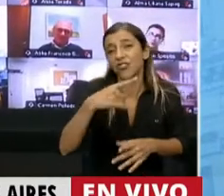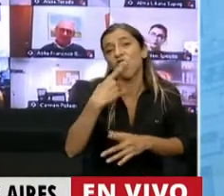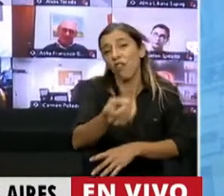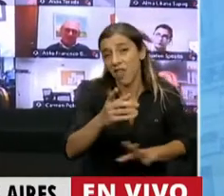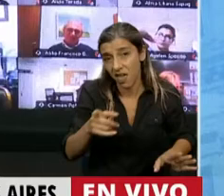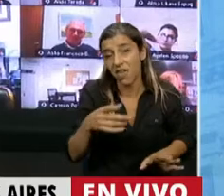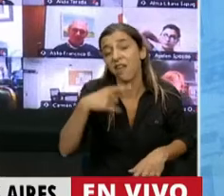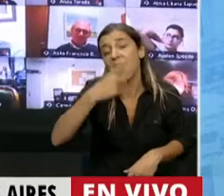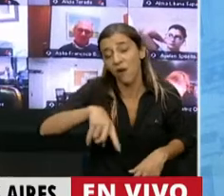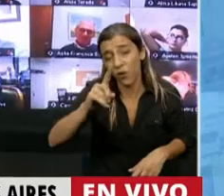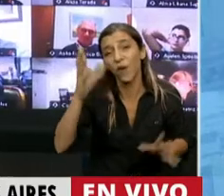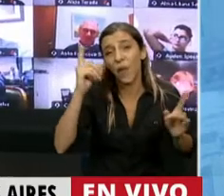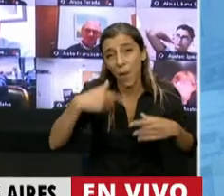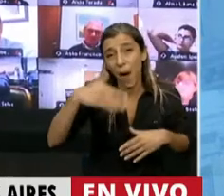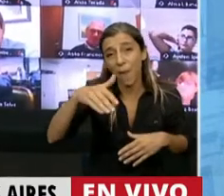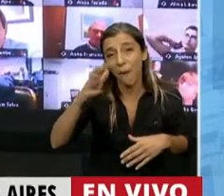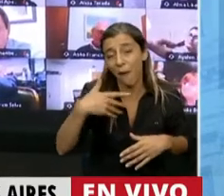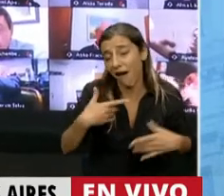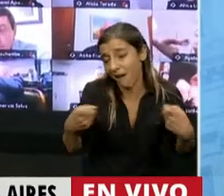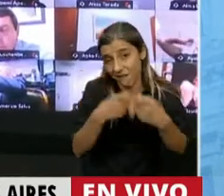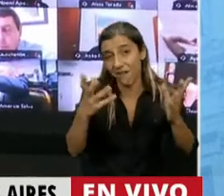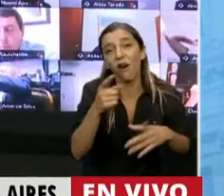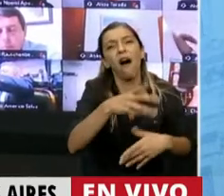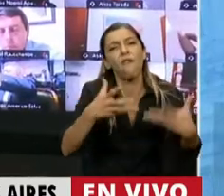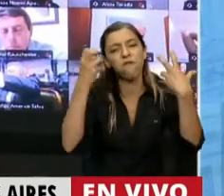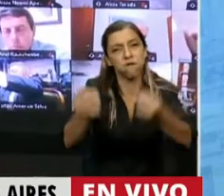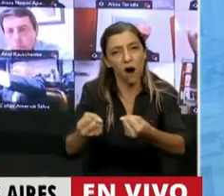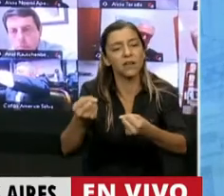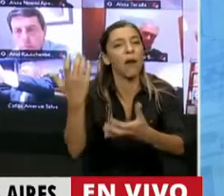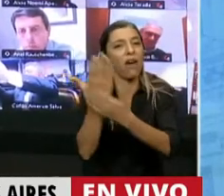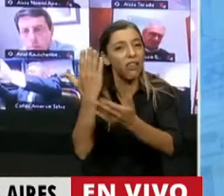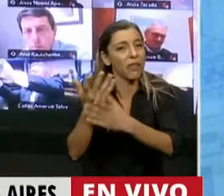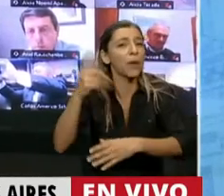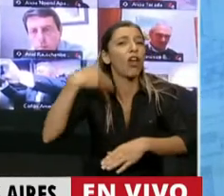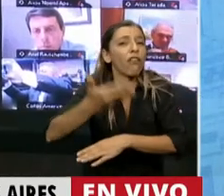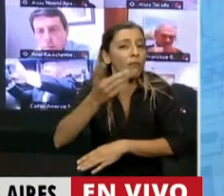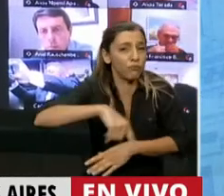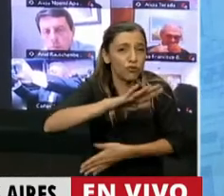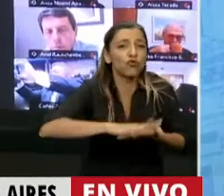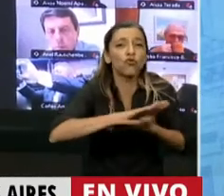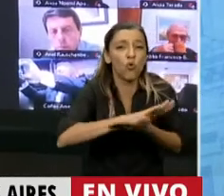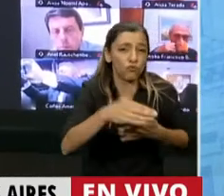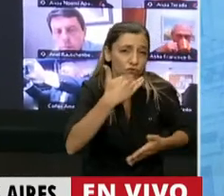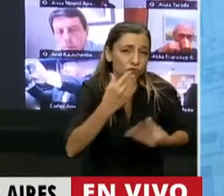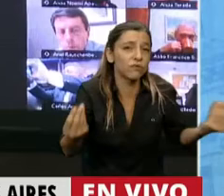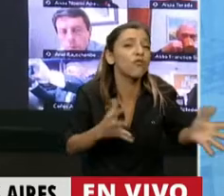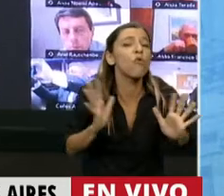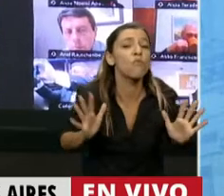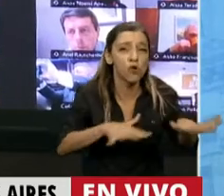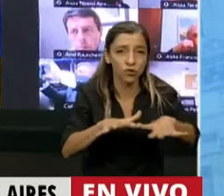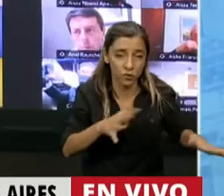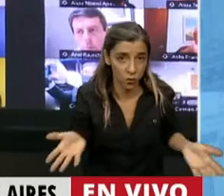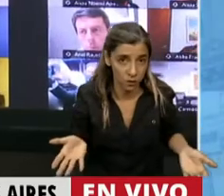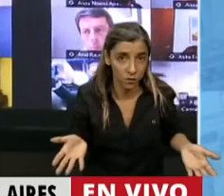enorme fuerza a los sectores de la derecha y no saben cómo salir del pantano en el que se metieron. Porque para